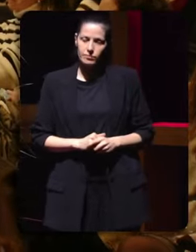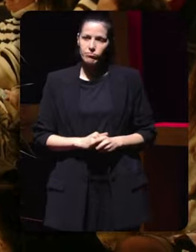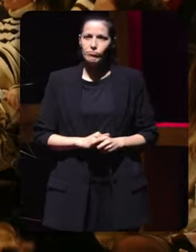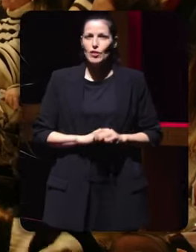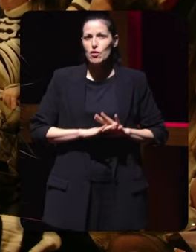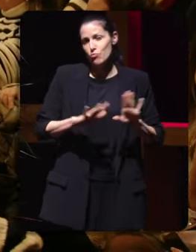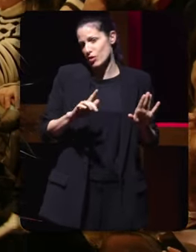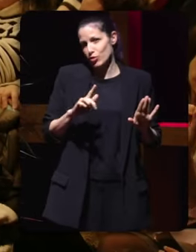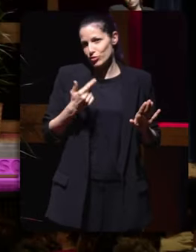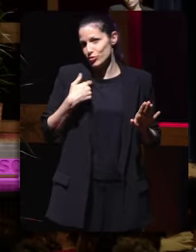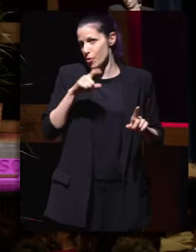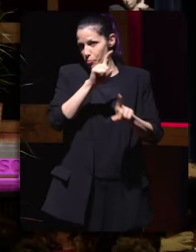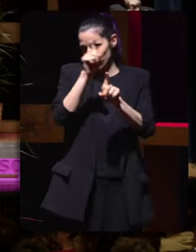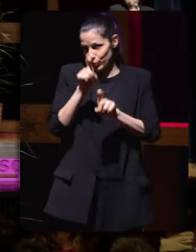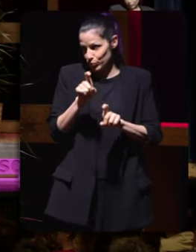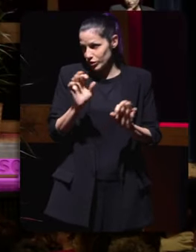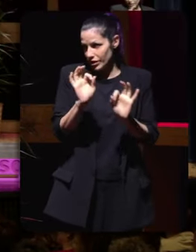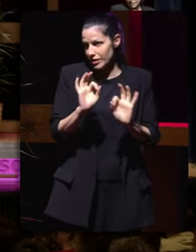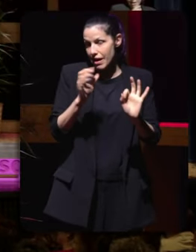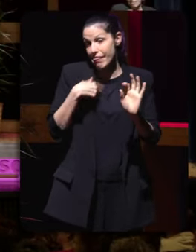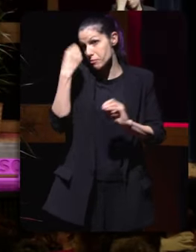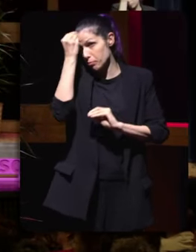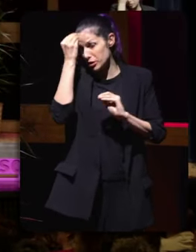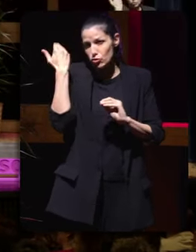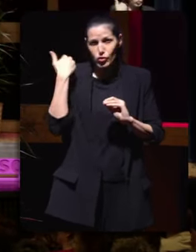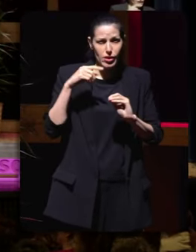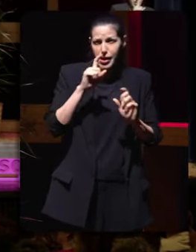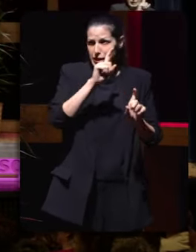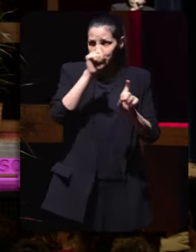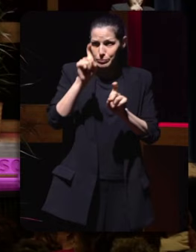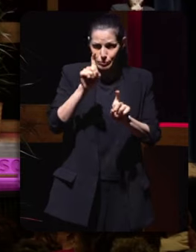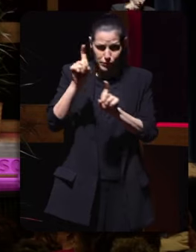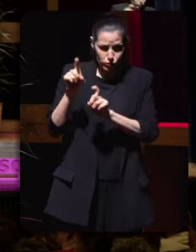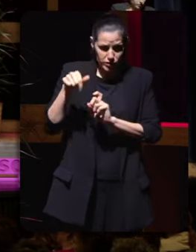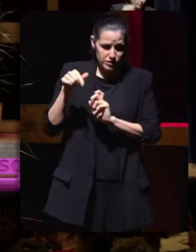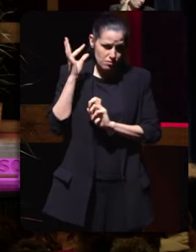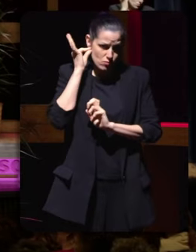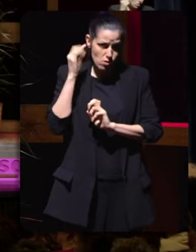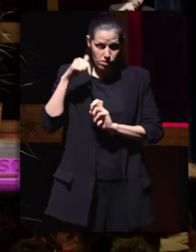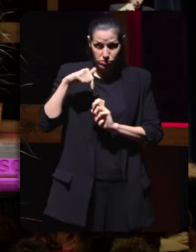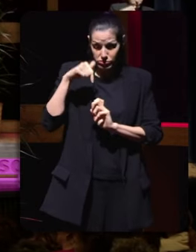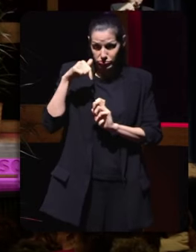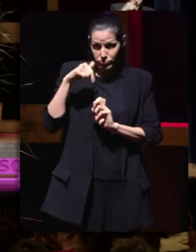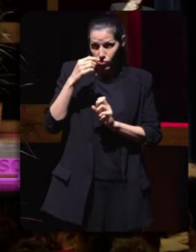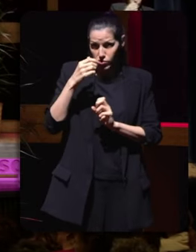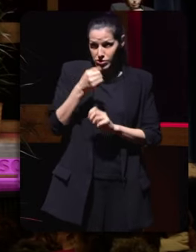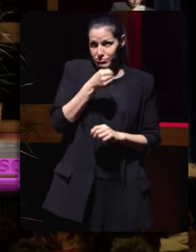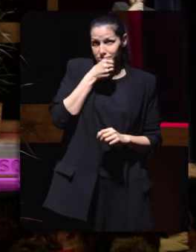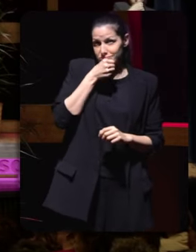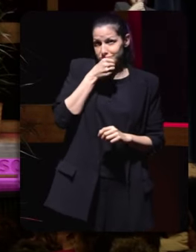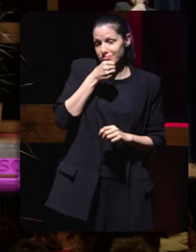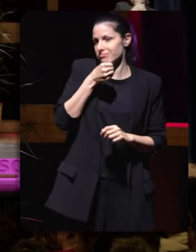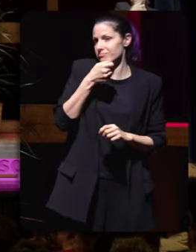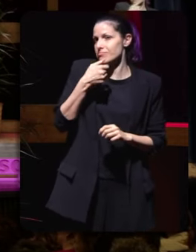xa non vou facer ninguna pregunta porque creo que as preguntas das das mulleres que coñeron o micrófono son